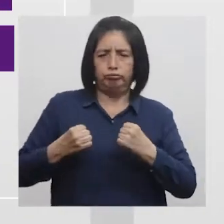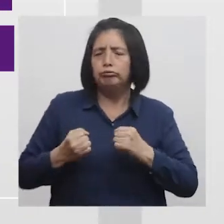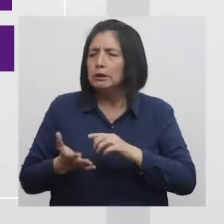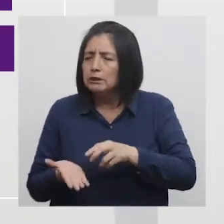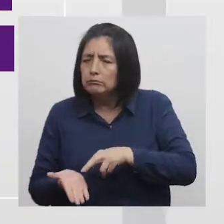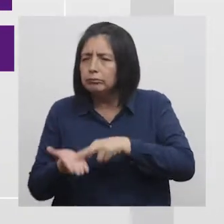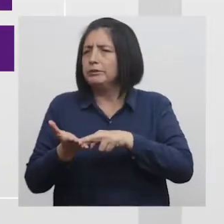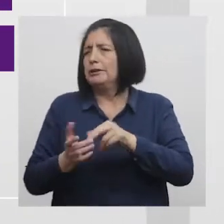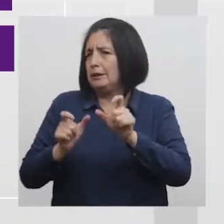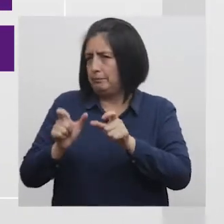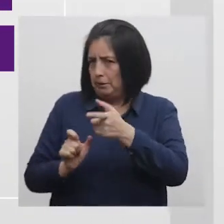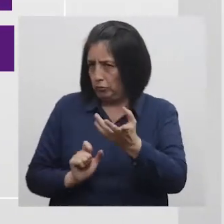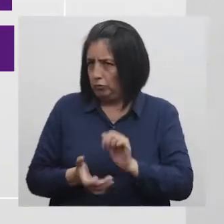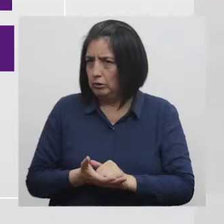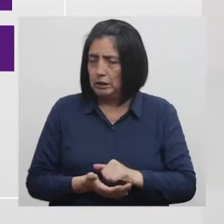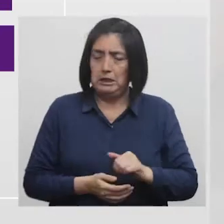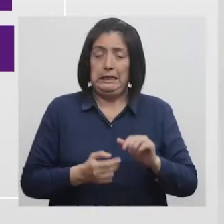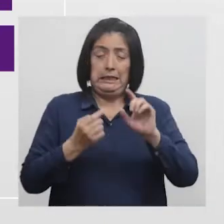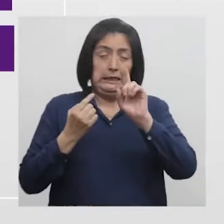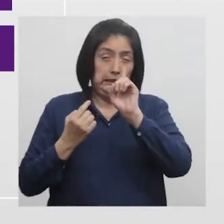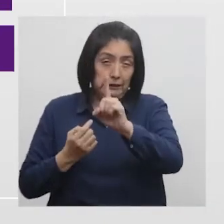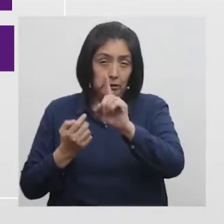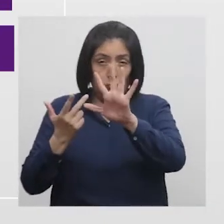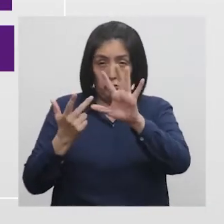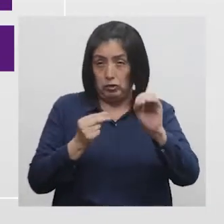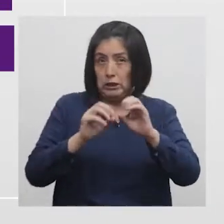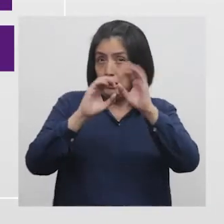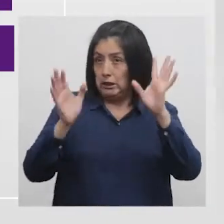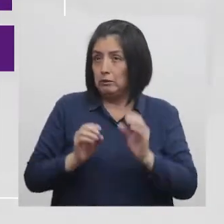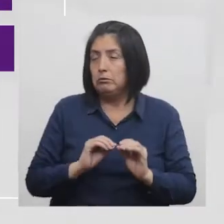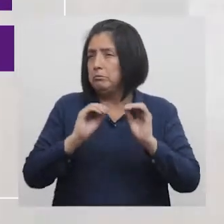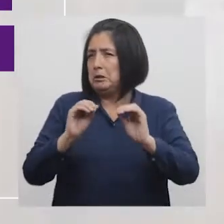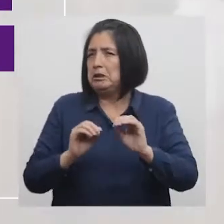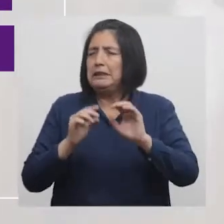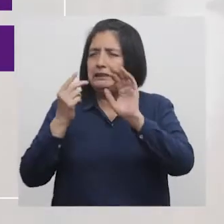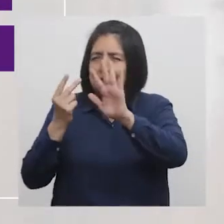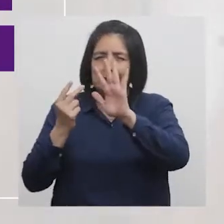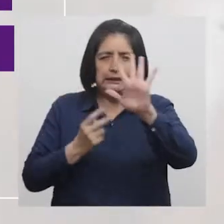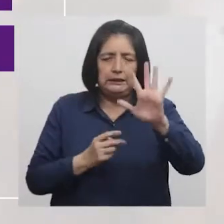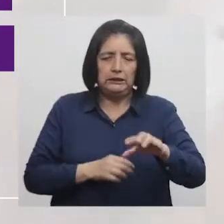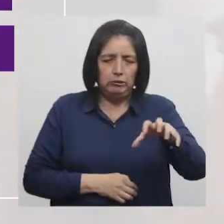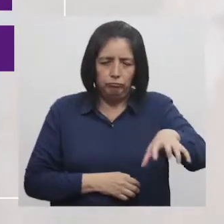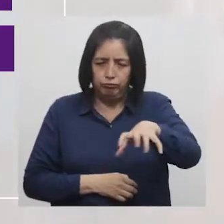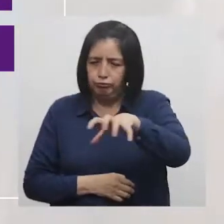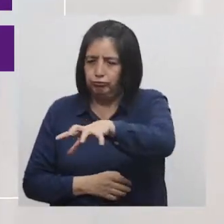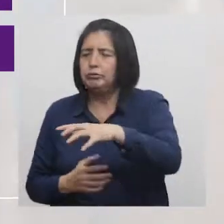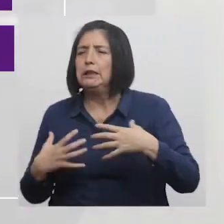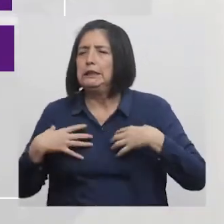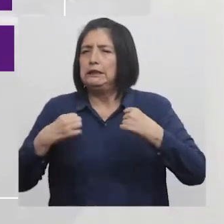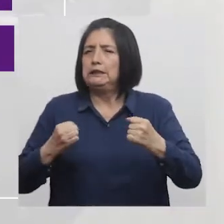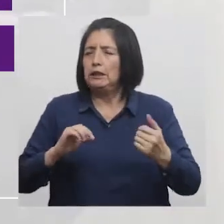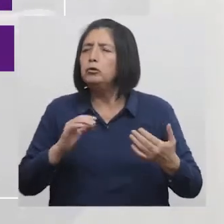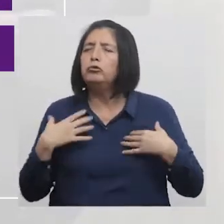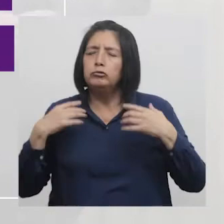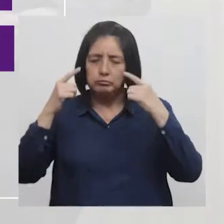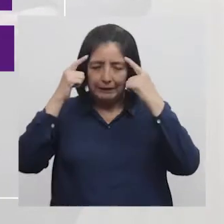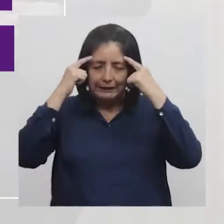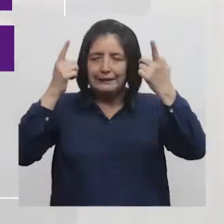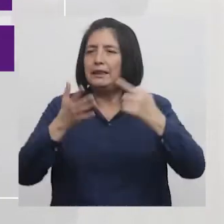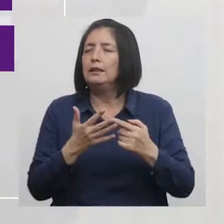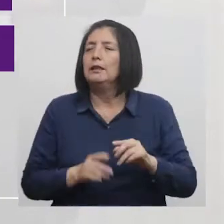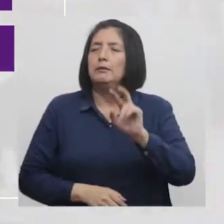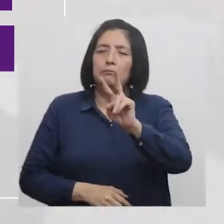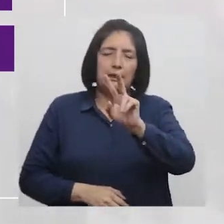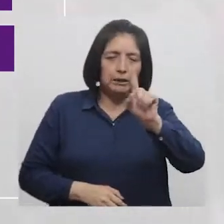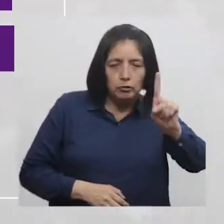recuperación de las personas En estos 180 días, hemos implementado 75 centros de salud mental comunitarios En 21